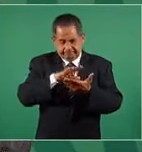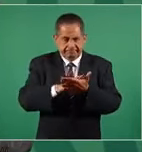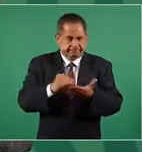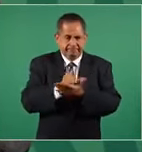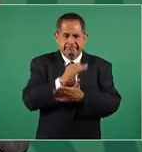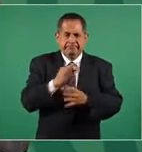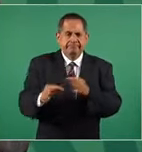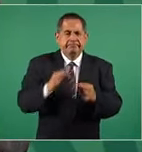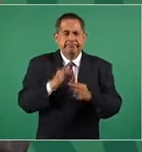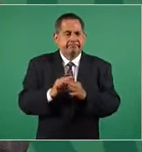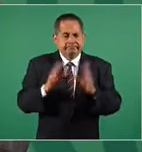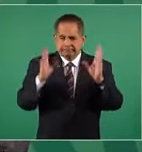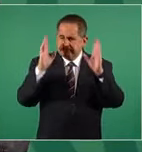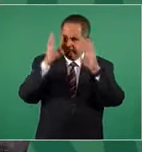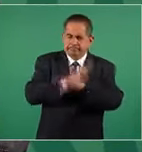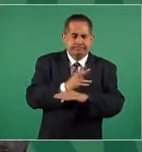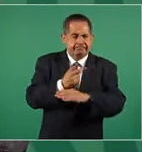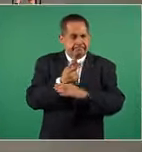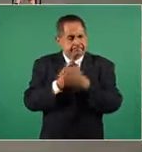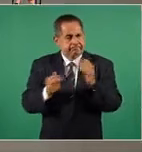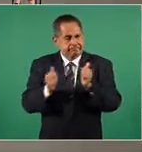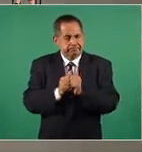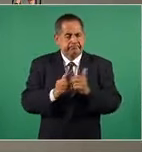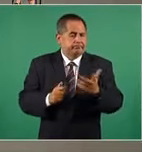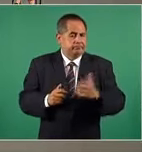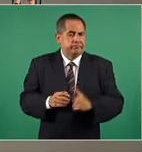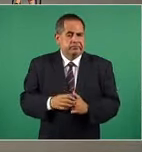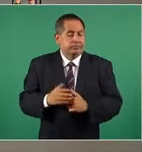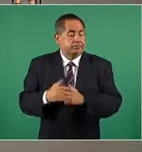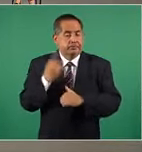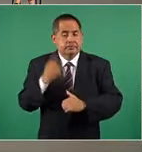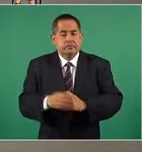la conciliación, porque